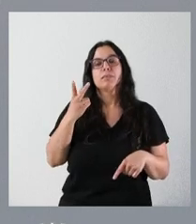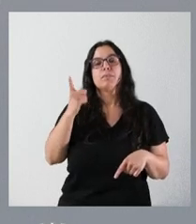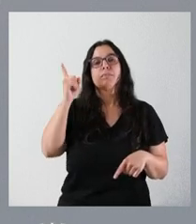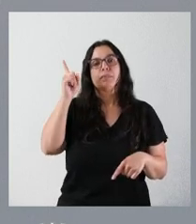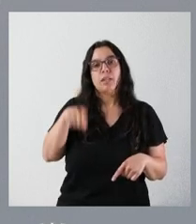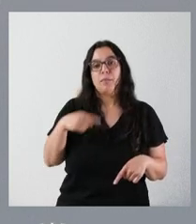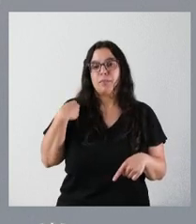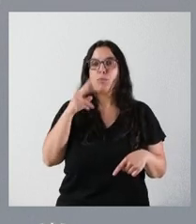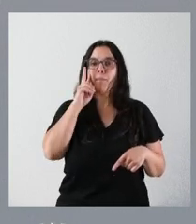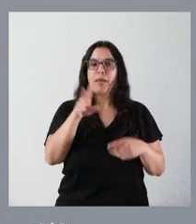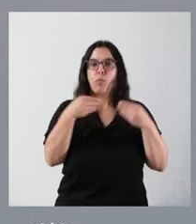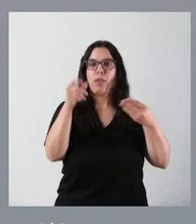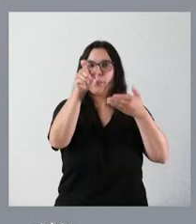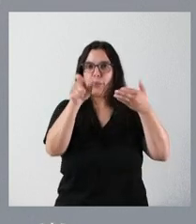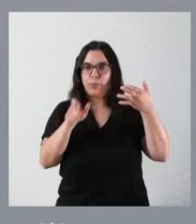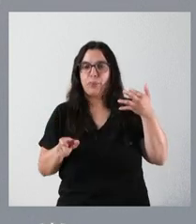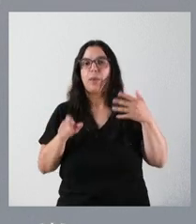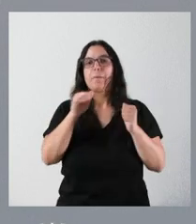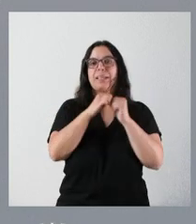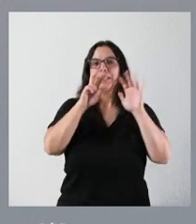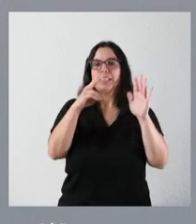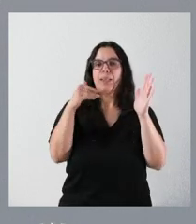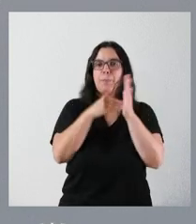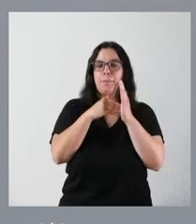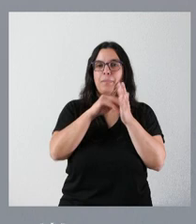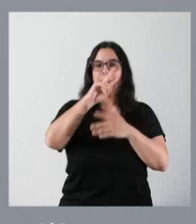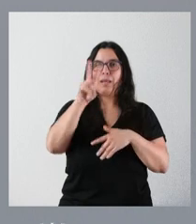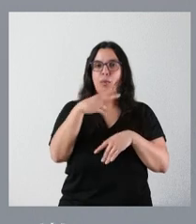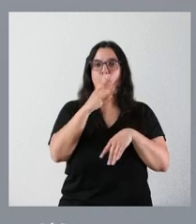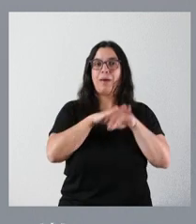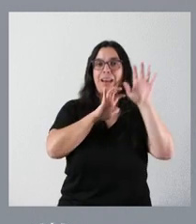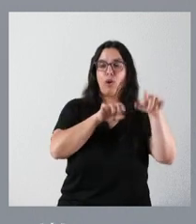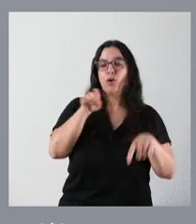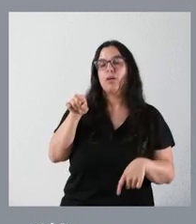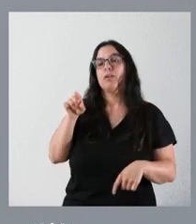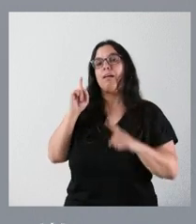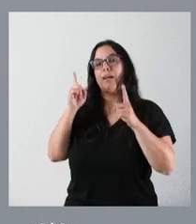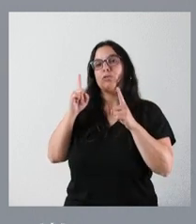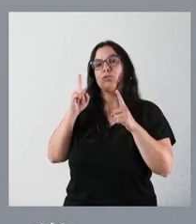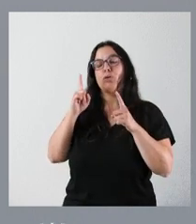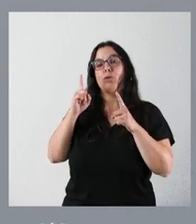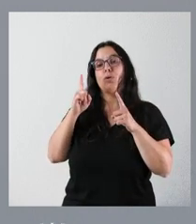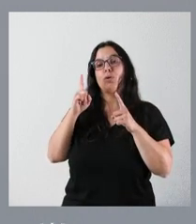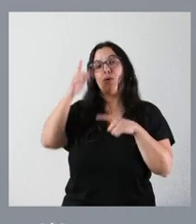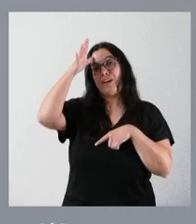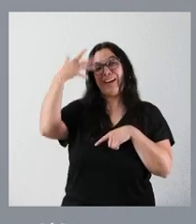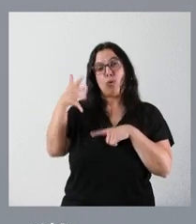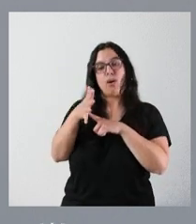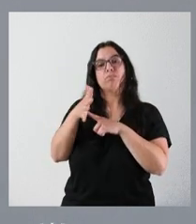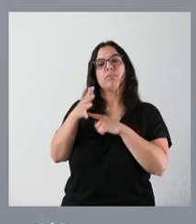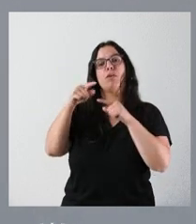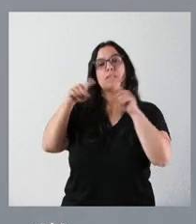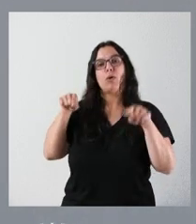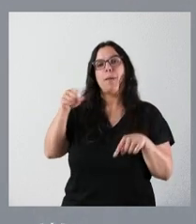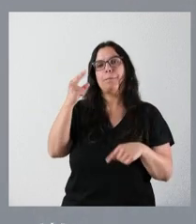que tienen ustedes en la documentación. 27.000 en el caso de Acles León y en el caso de Neurofuturo Segovia, 20.000